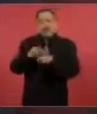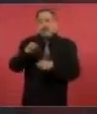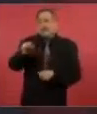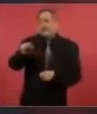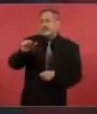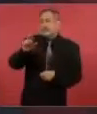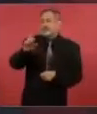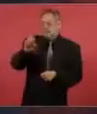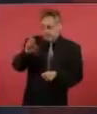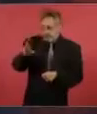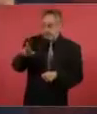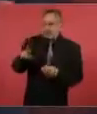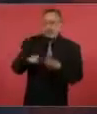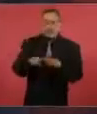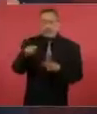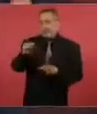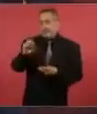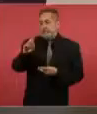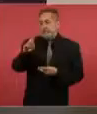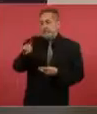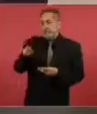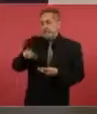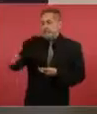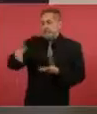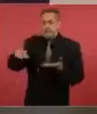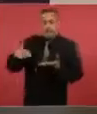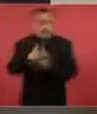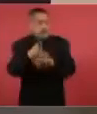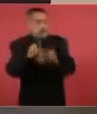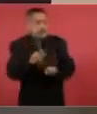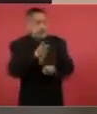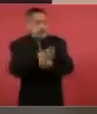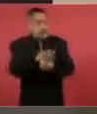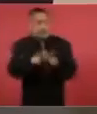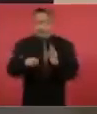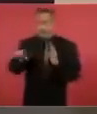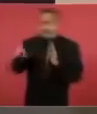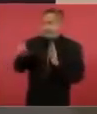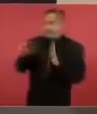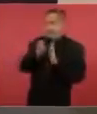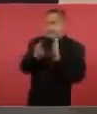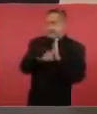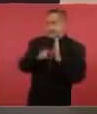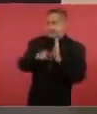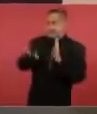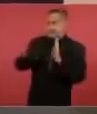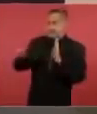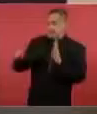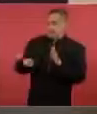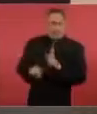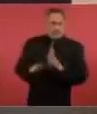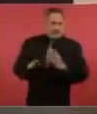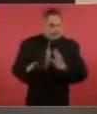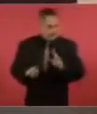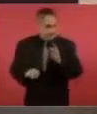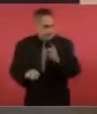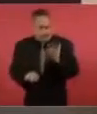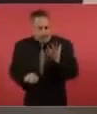participaran en labores de seguridad pública. Entonces, hicimos una reforma a la Constitución